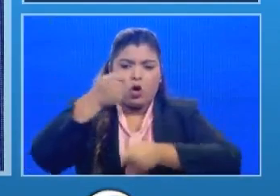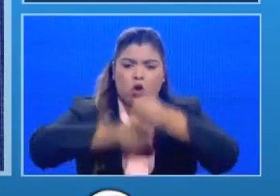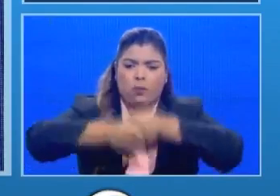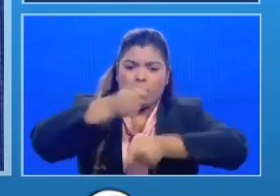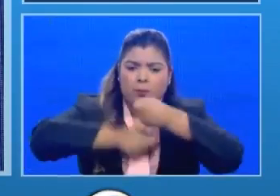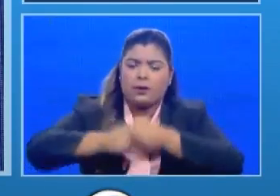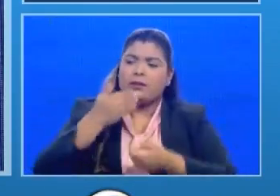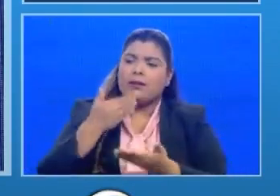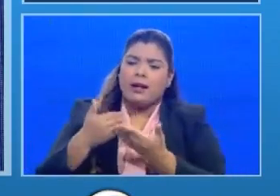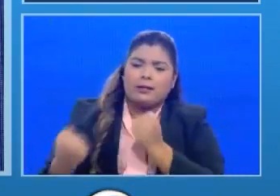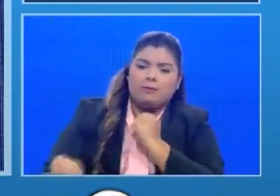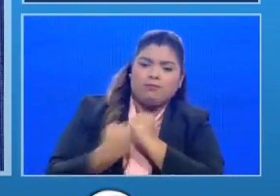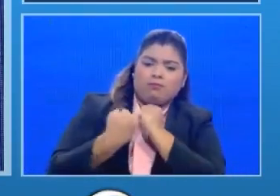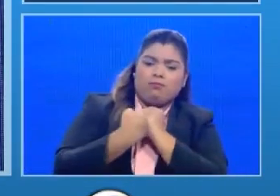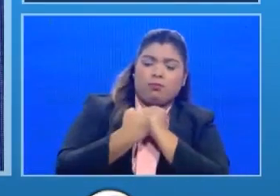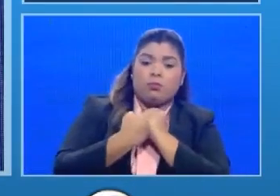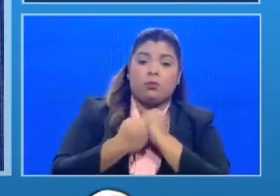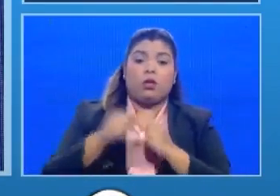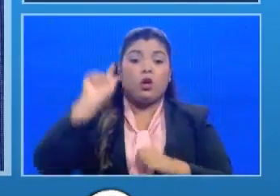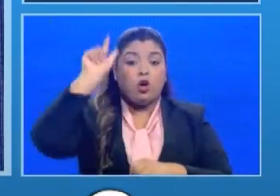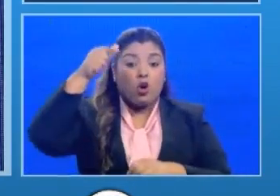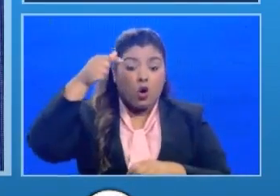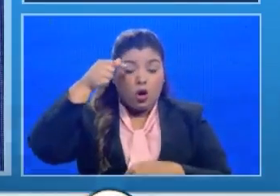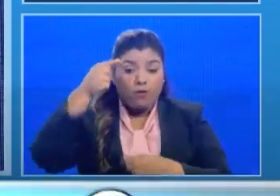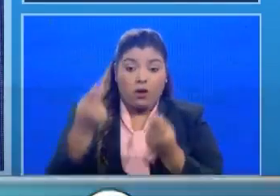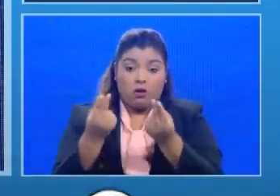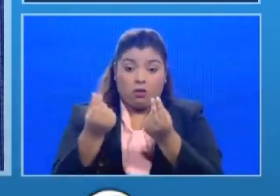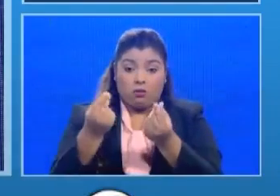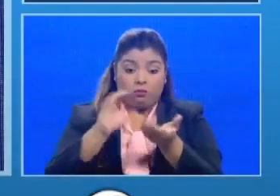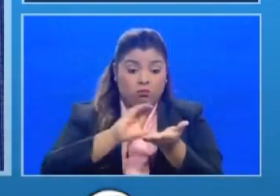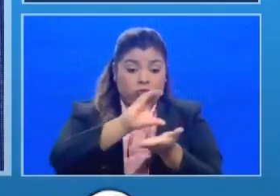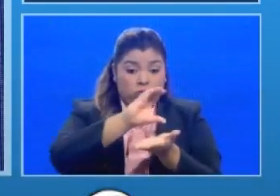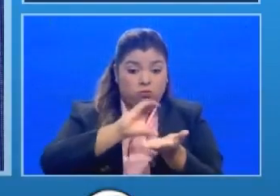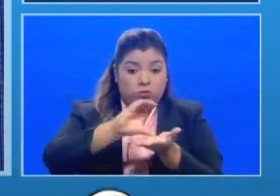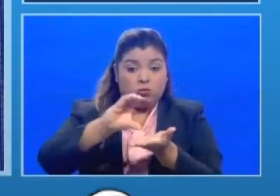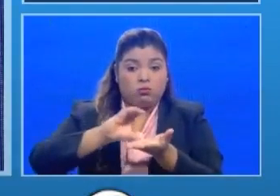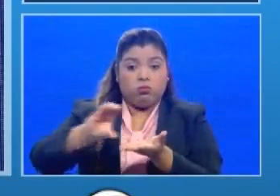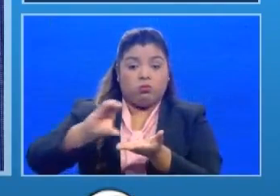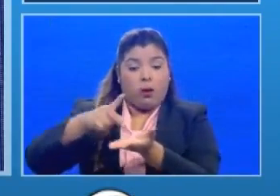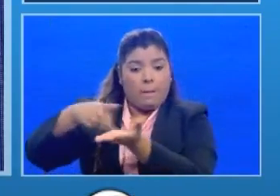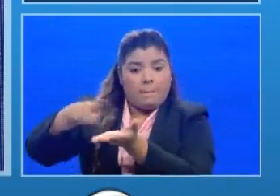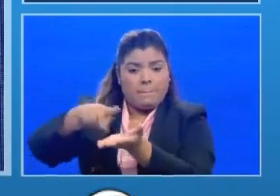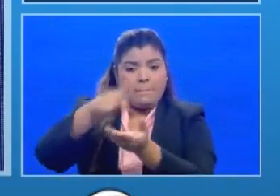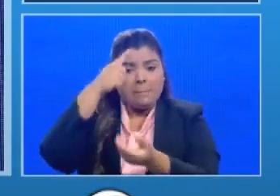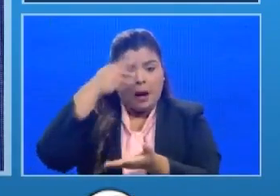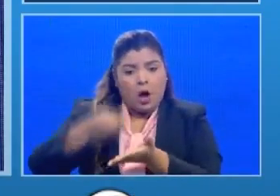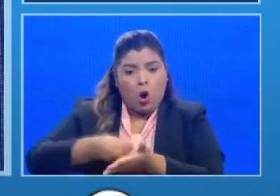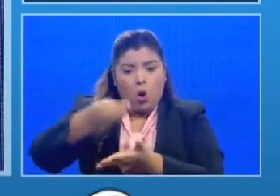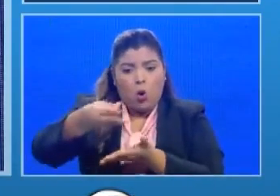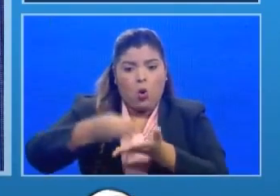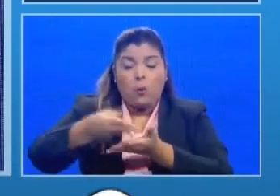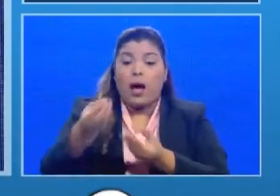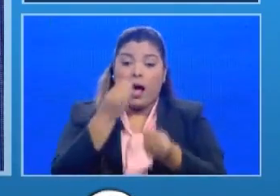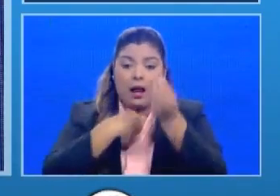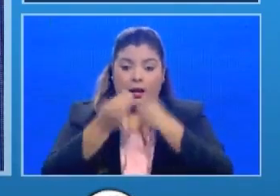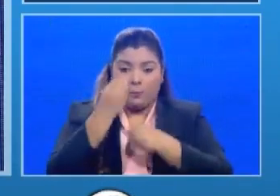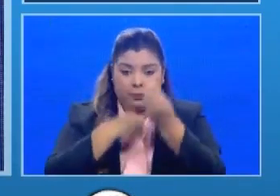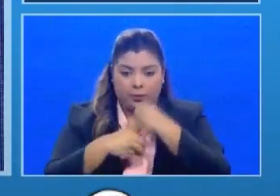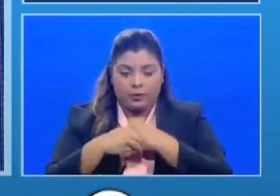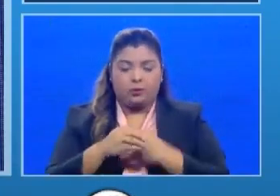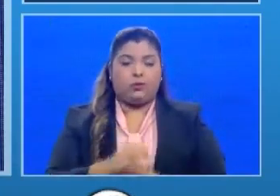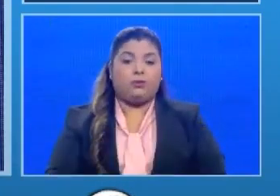hemos podido invertir en forma transparente los dineros de todos los panameños en la compra de alimentos